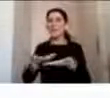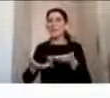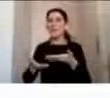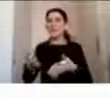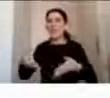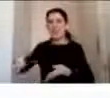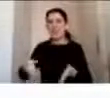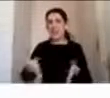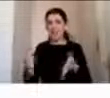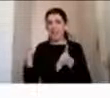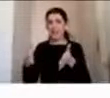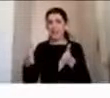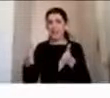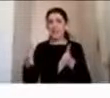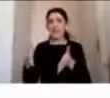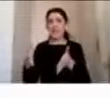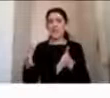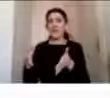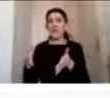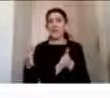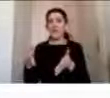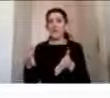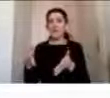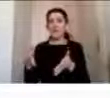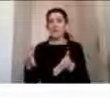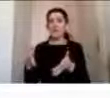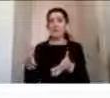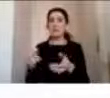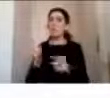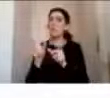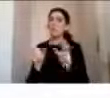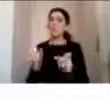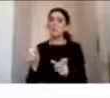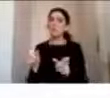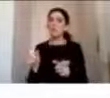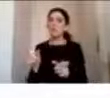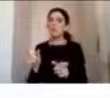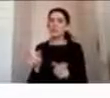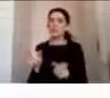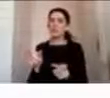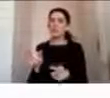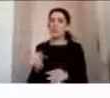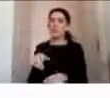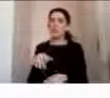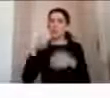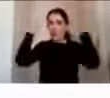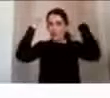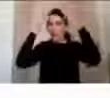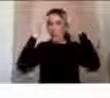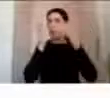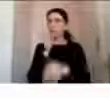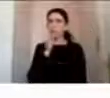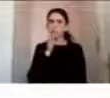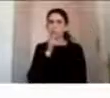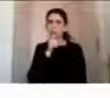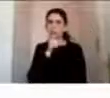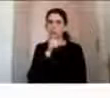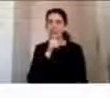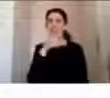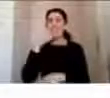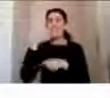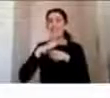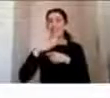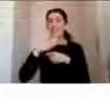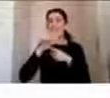hay una gran parte de la población que sin embargo no utiliza casco. El 15,8% de la población el año